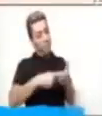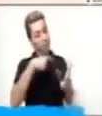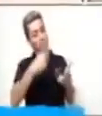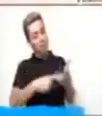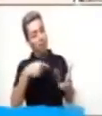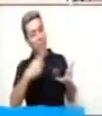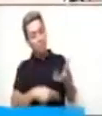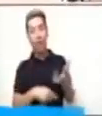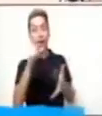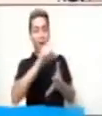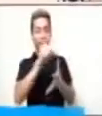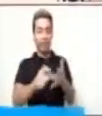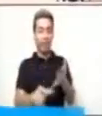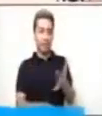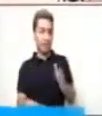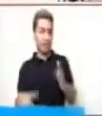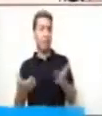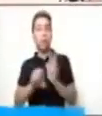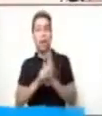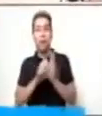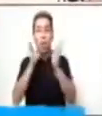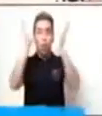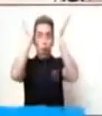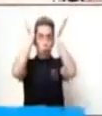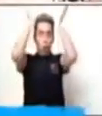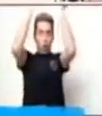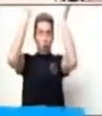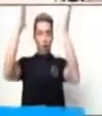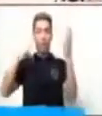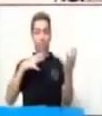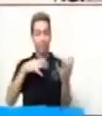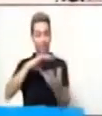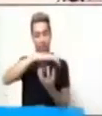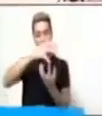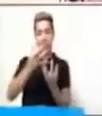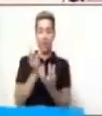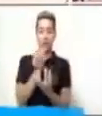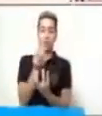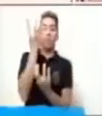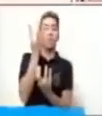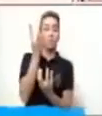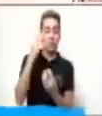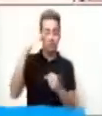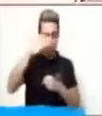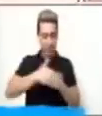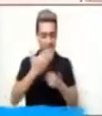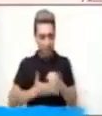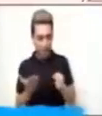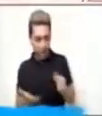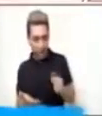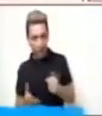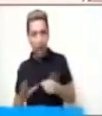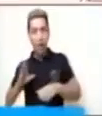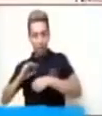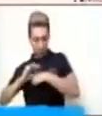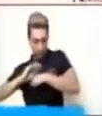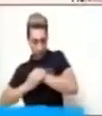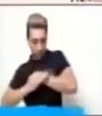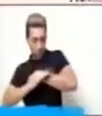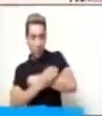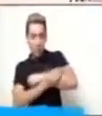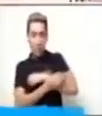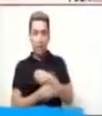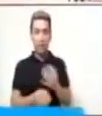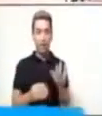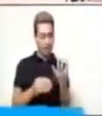la corona que tiene la piña, las escamas, aunque la comparamos con un